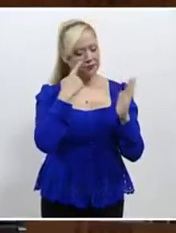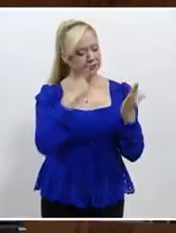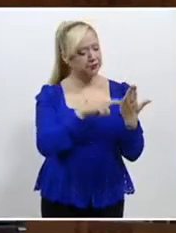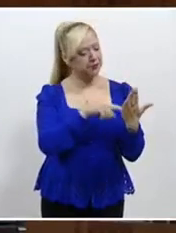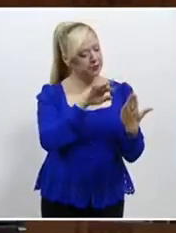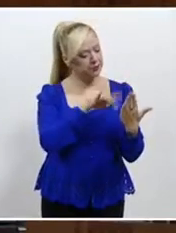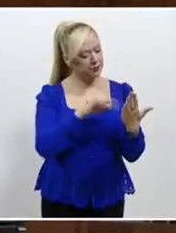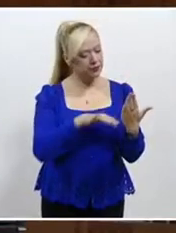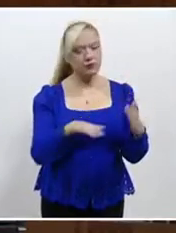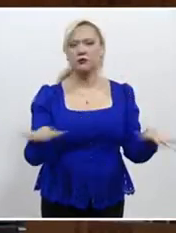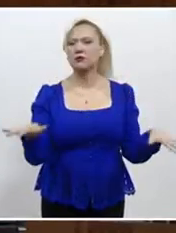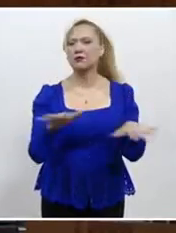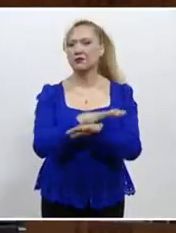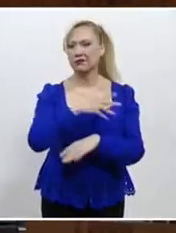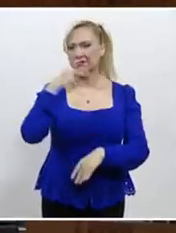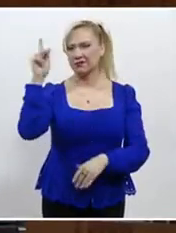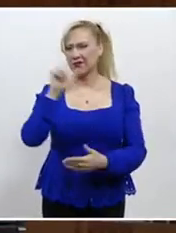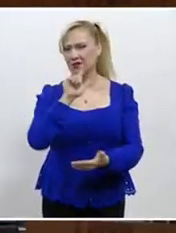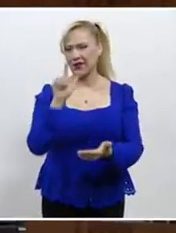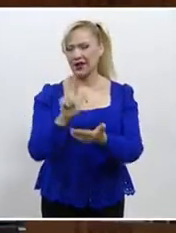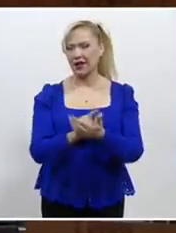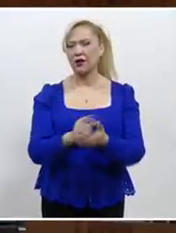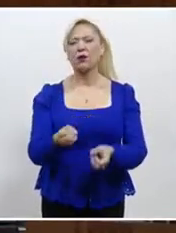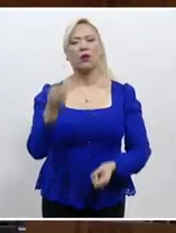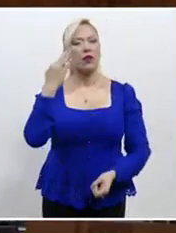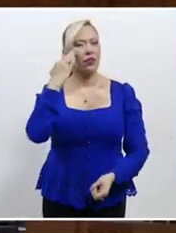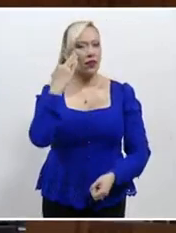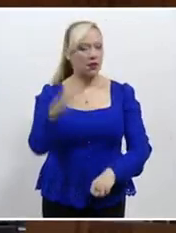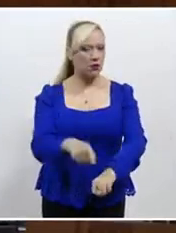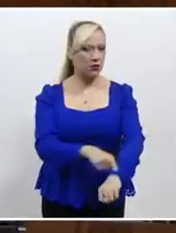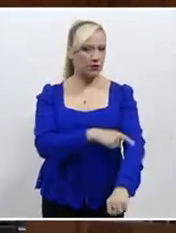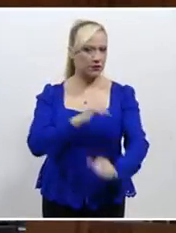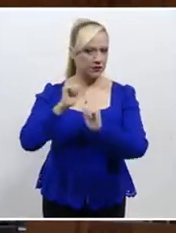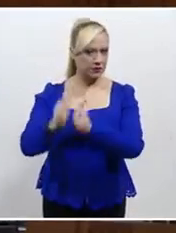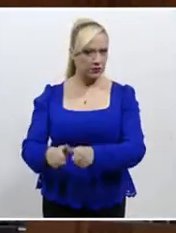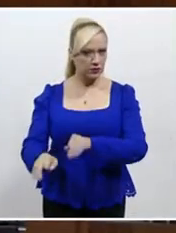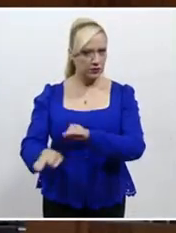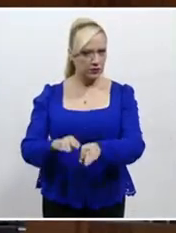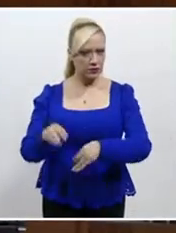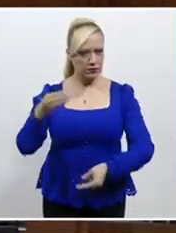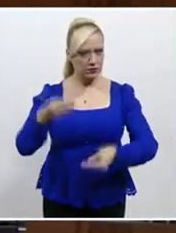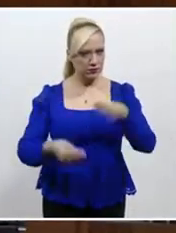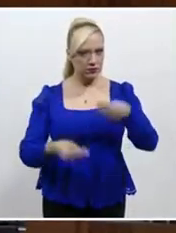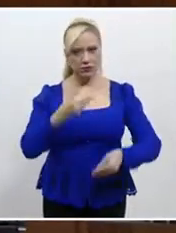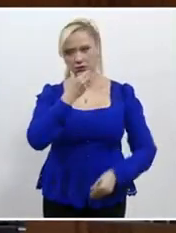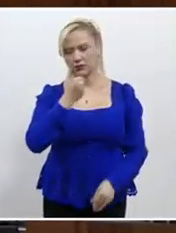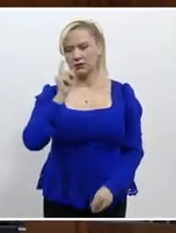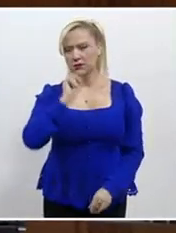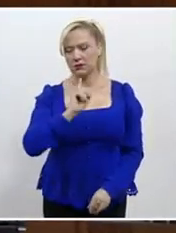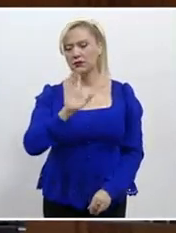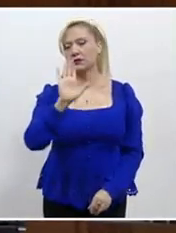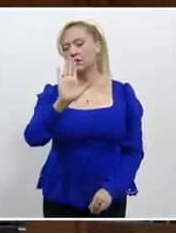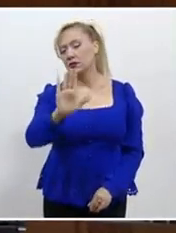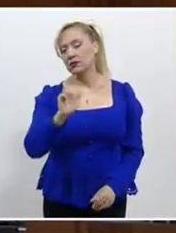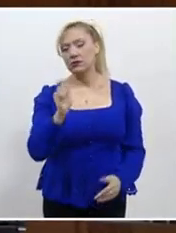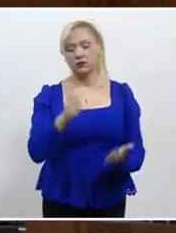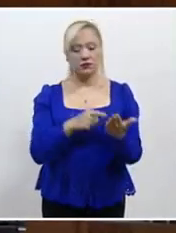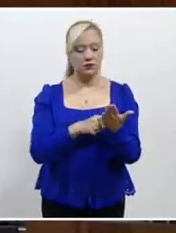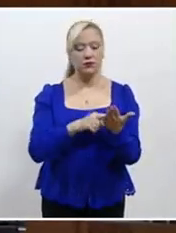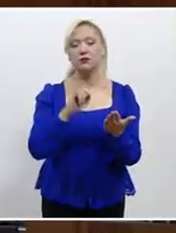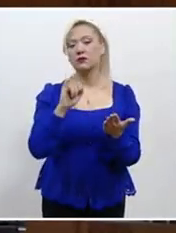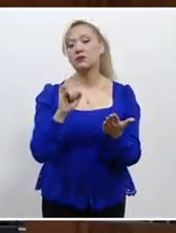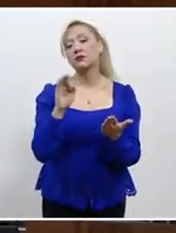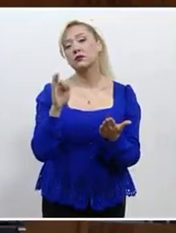de la modificación legislativa de la duración del encargo de las personas magistradas, implicaría aceptar